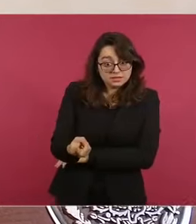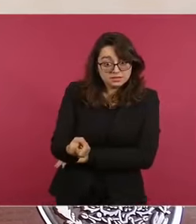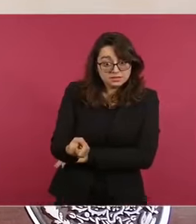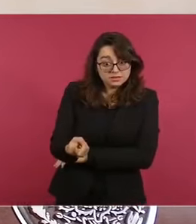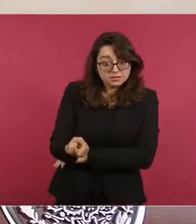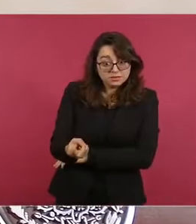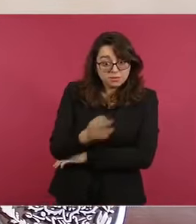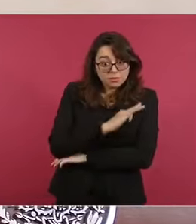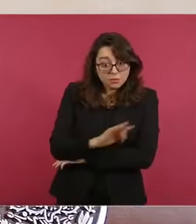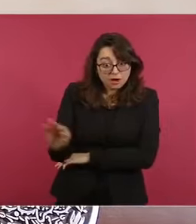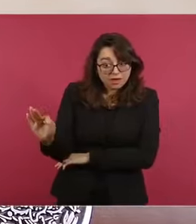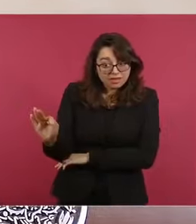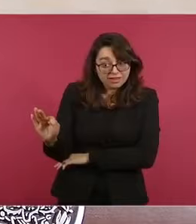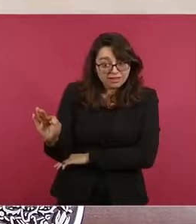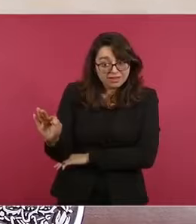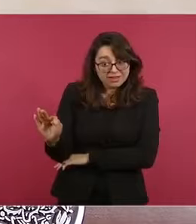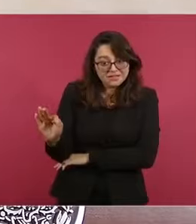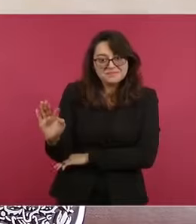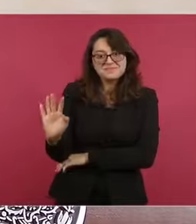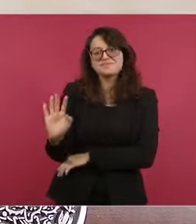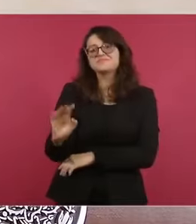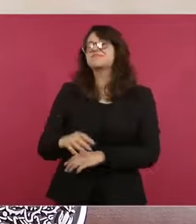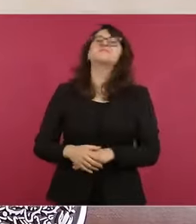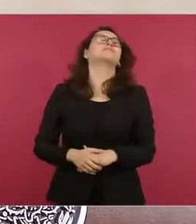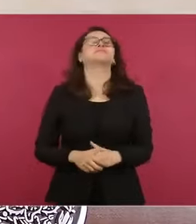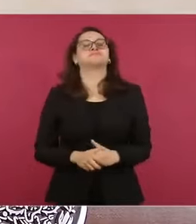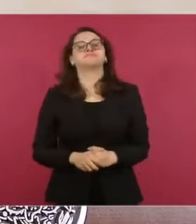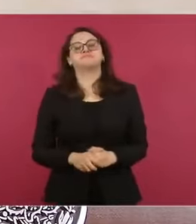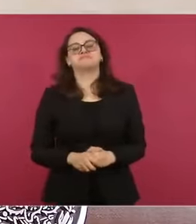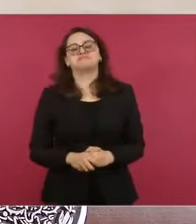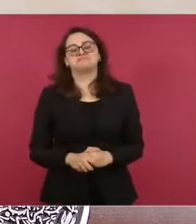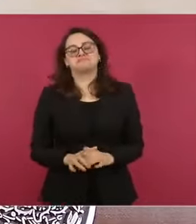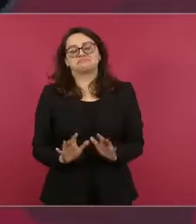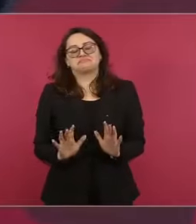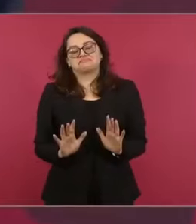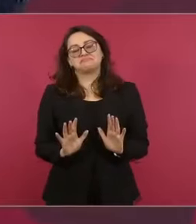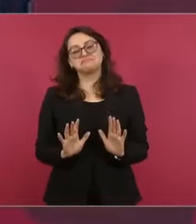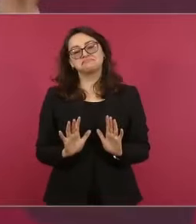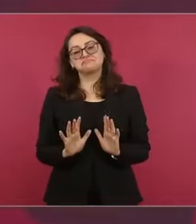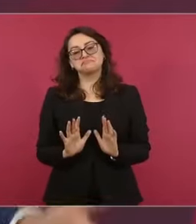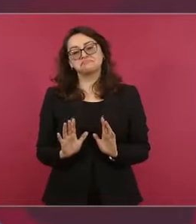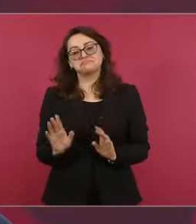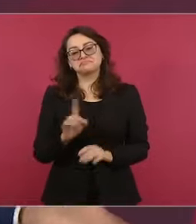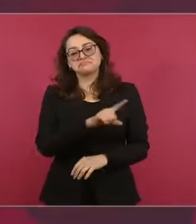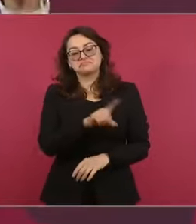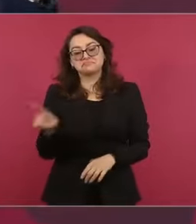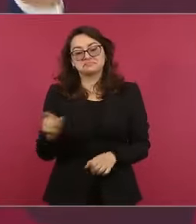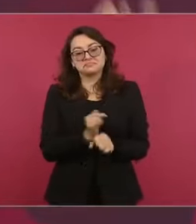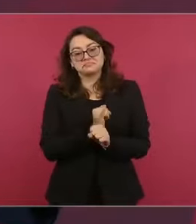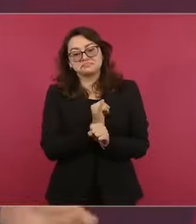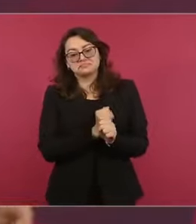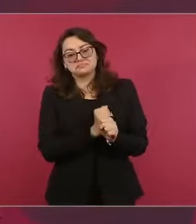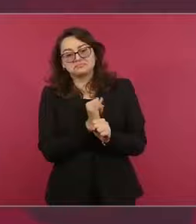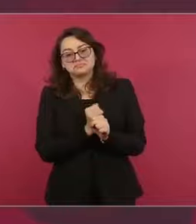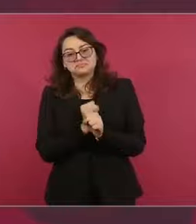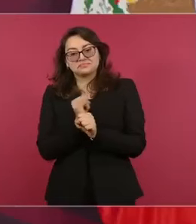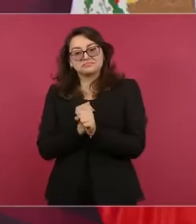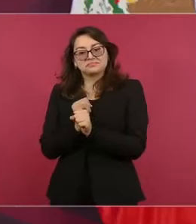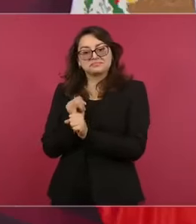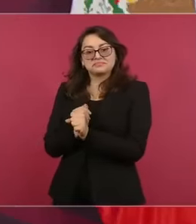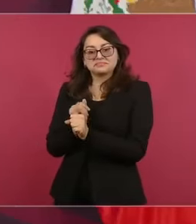ya tengo información, porque aquí vienen a decirme todo,